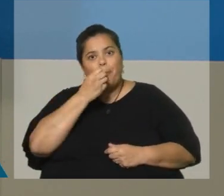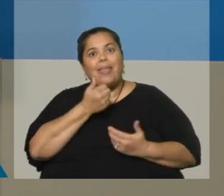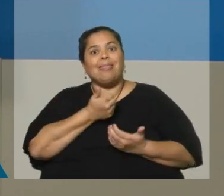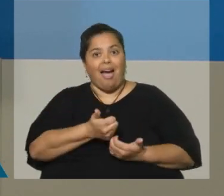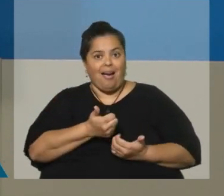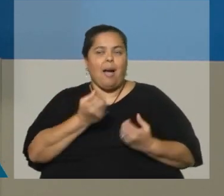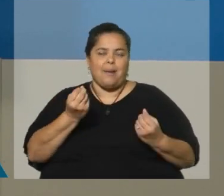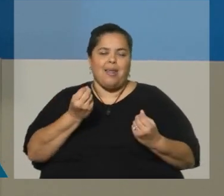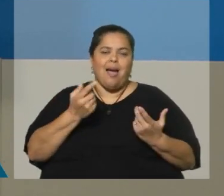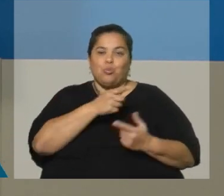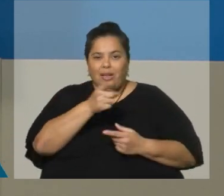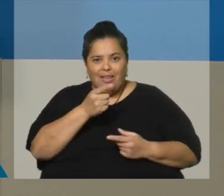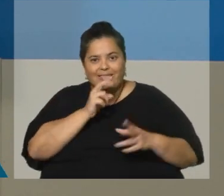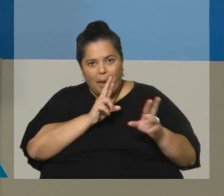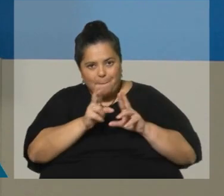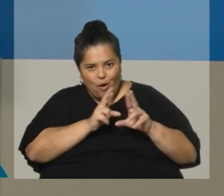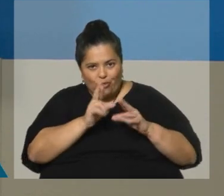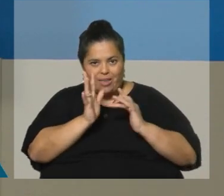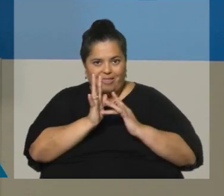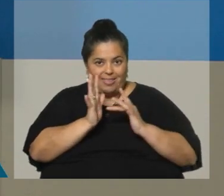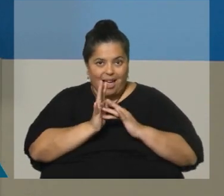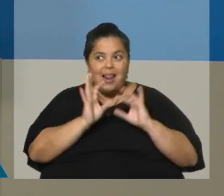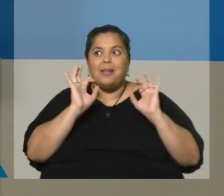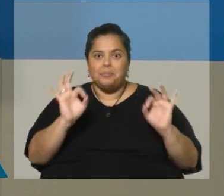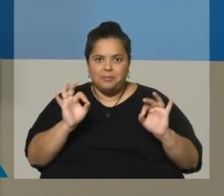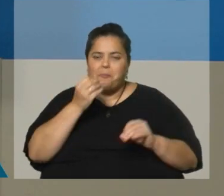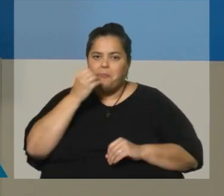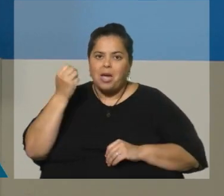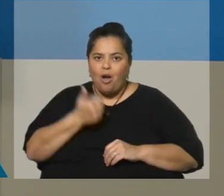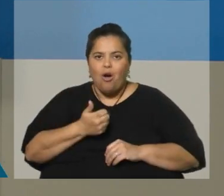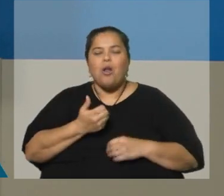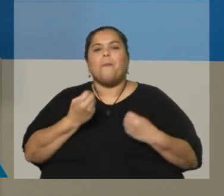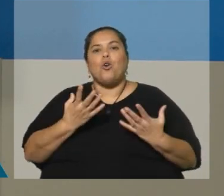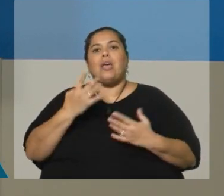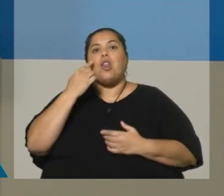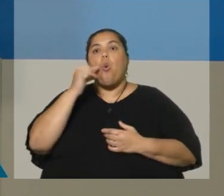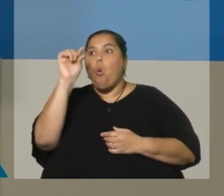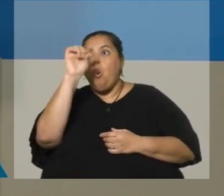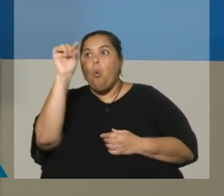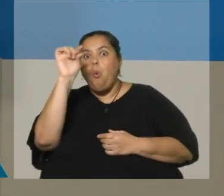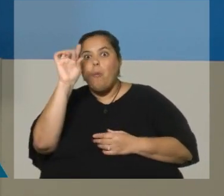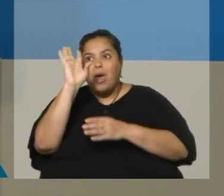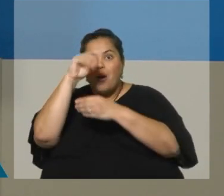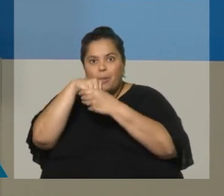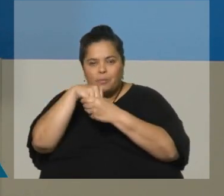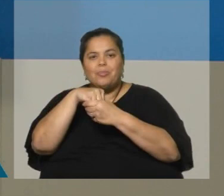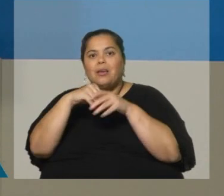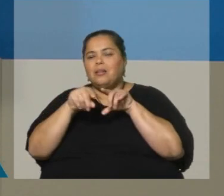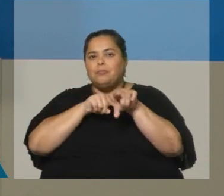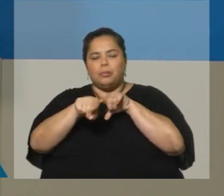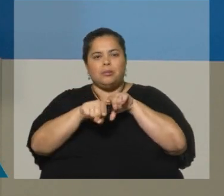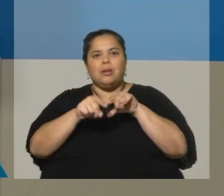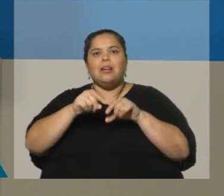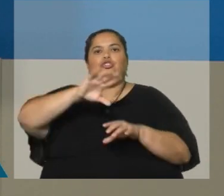adicionales de responder a través de esta vía. Y el número de cuenta de contador que incluyamos automáticamente va a concurrir